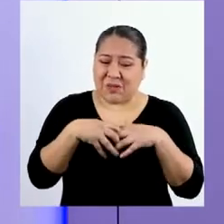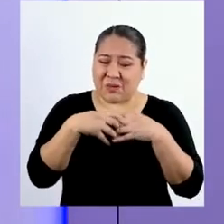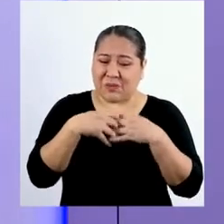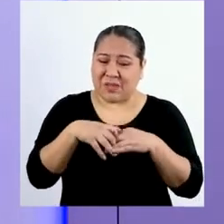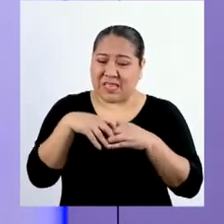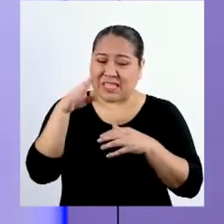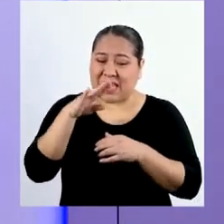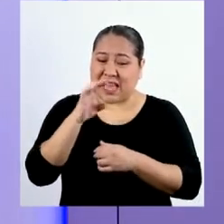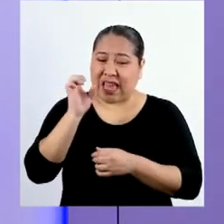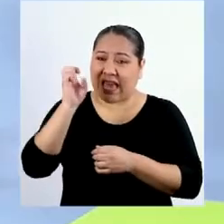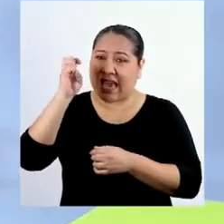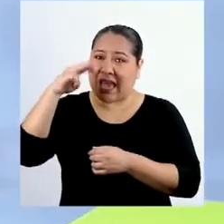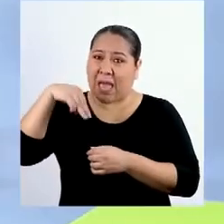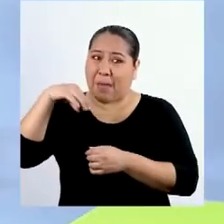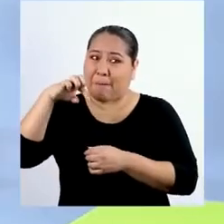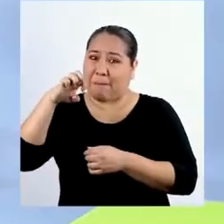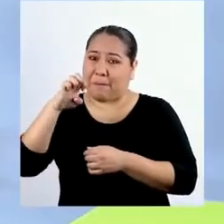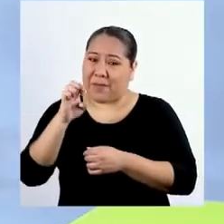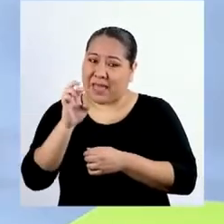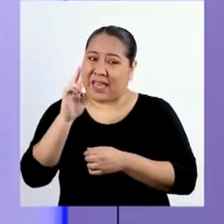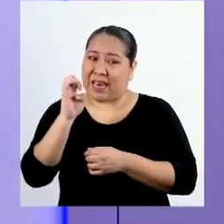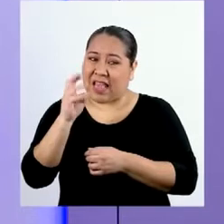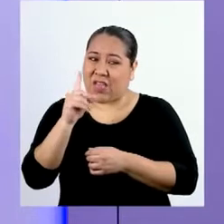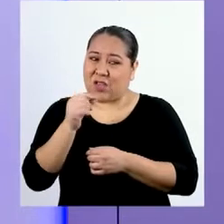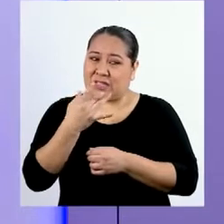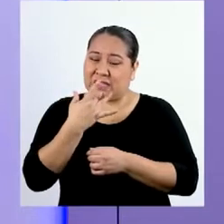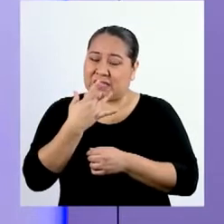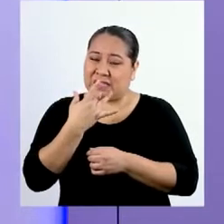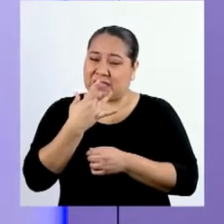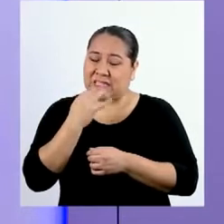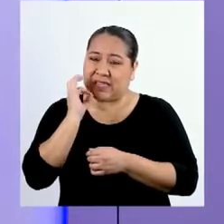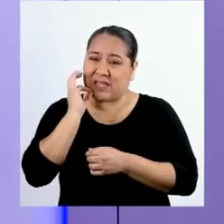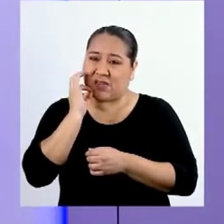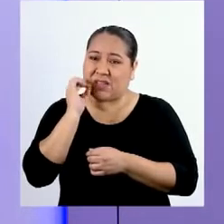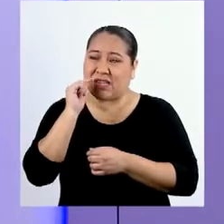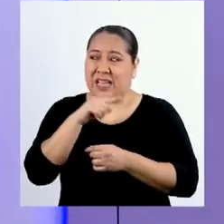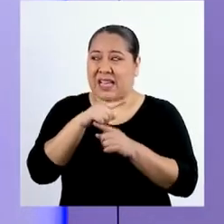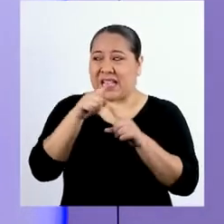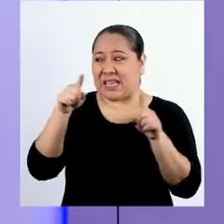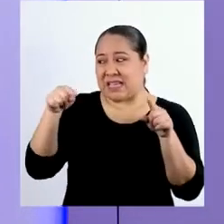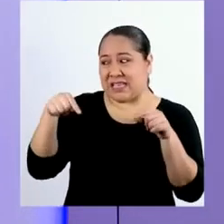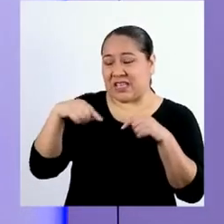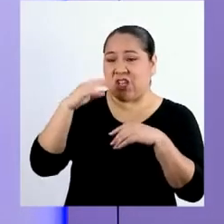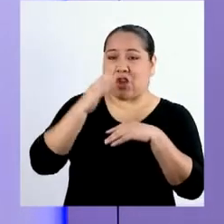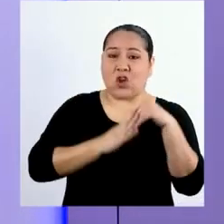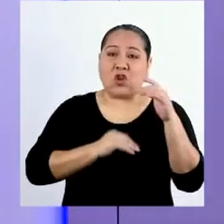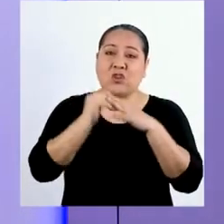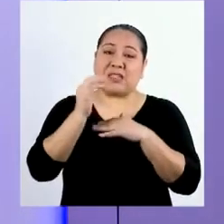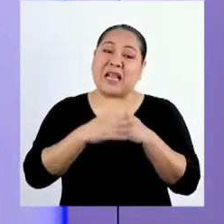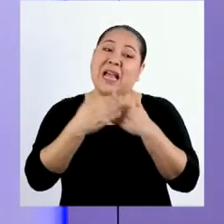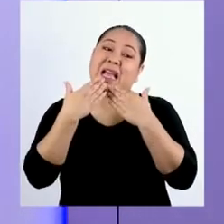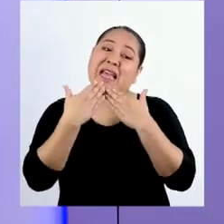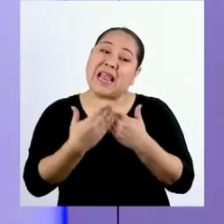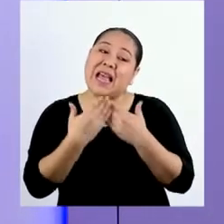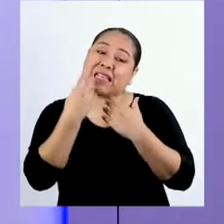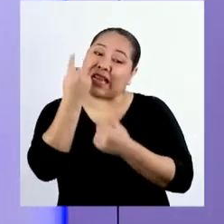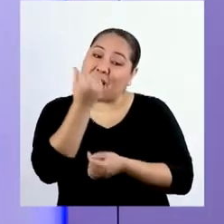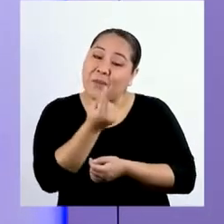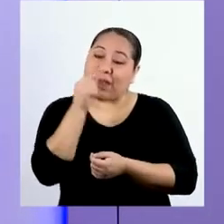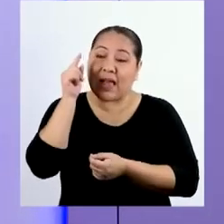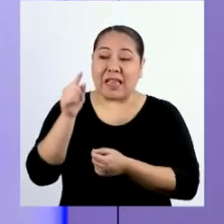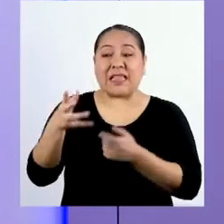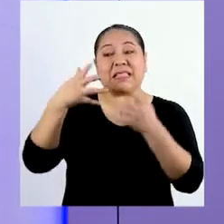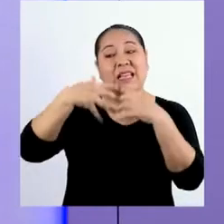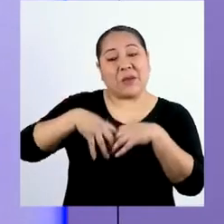emperador del sabor. ¿Qué pasó? Bueno, este set lo construimos gracias a las